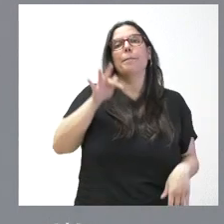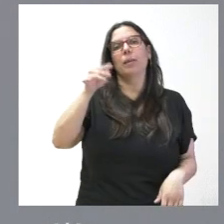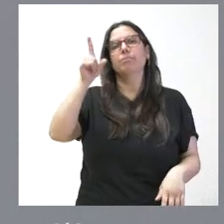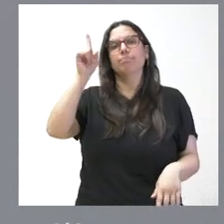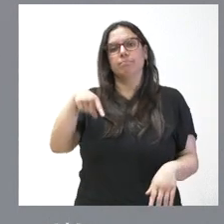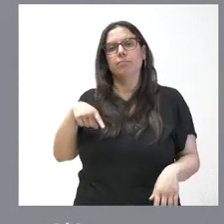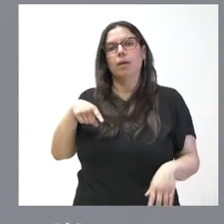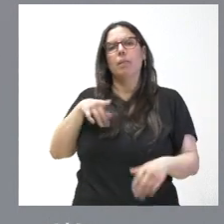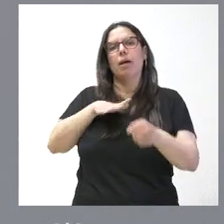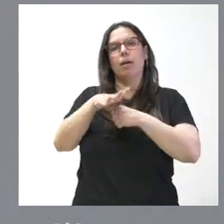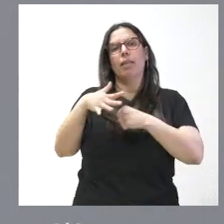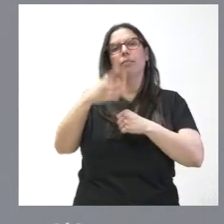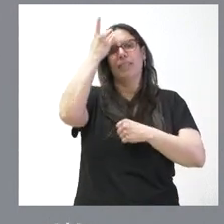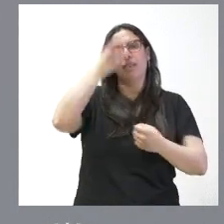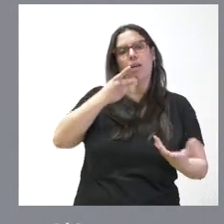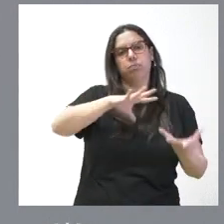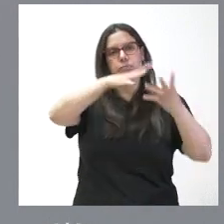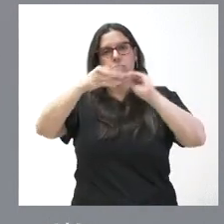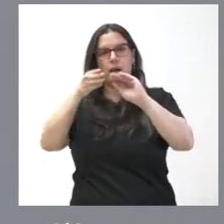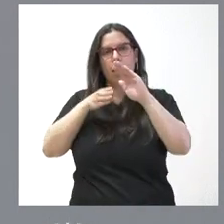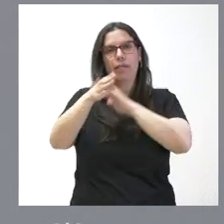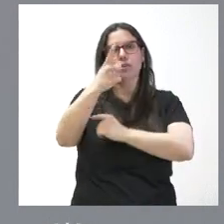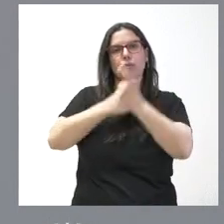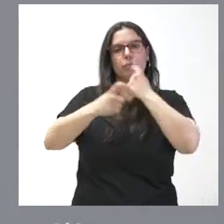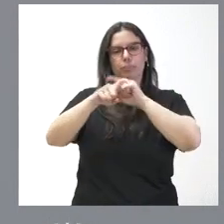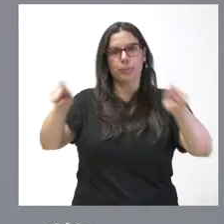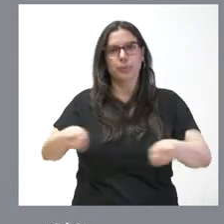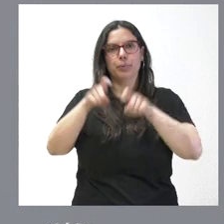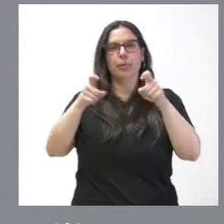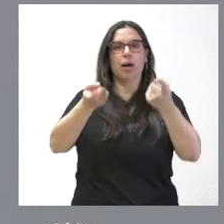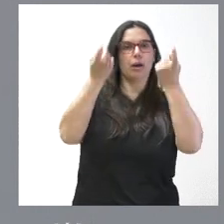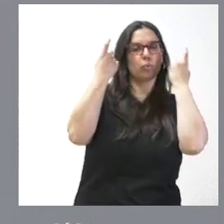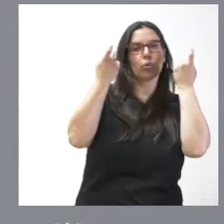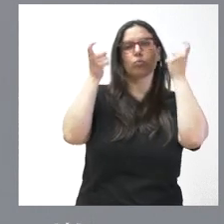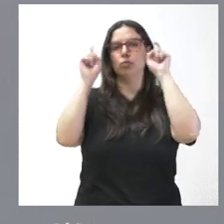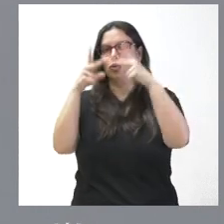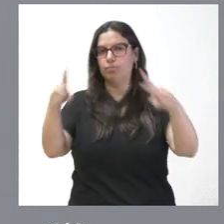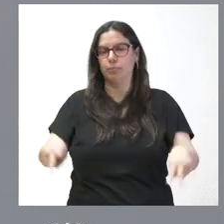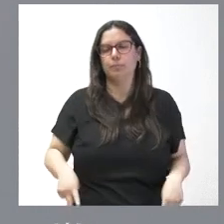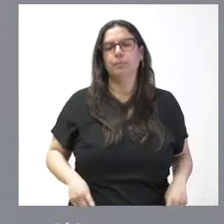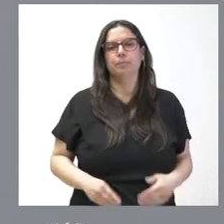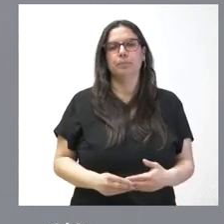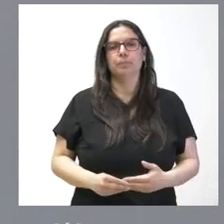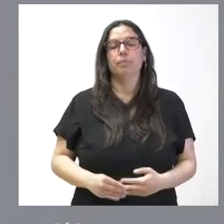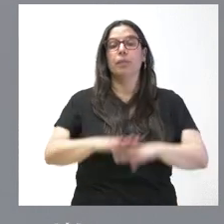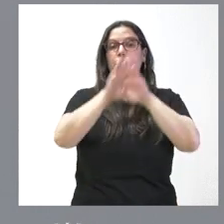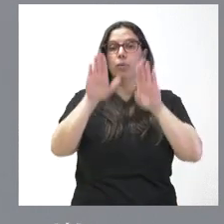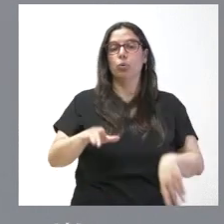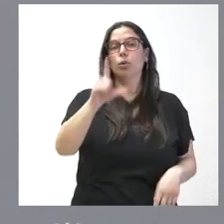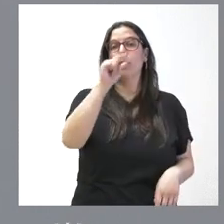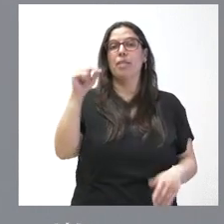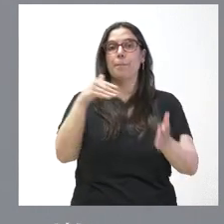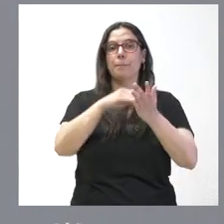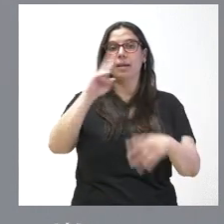en el ámbito de la digitalización, el acceso a la informática, tanto de los alumnos como de los profesores. Y, por último, 100.000 euros